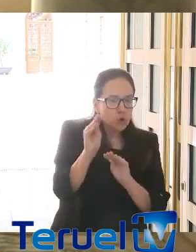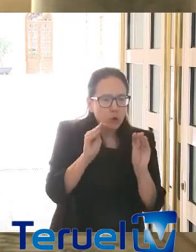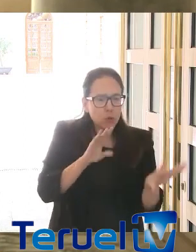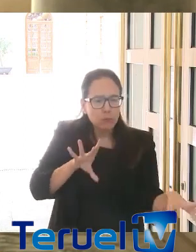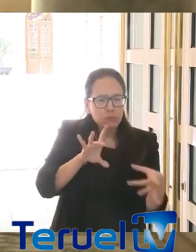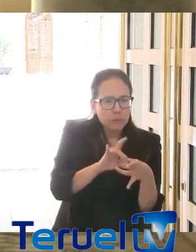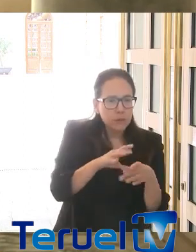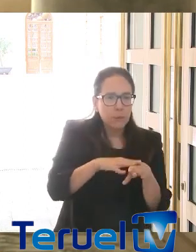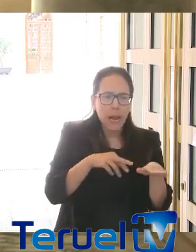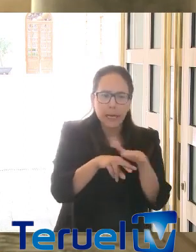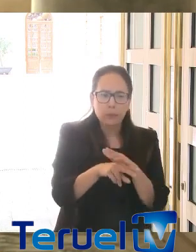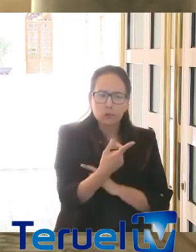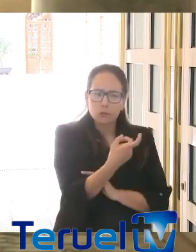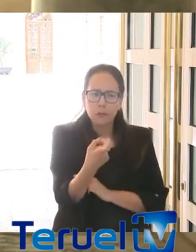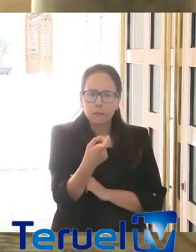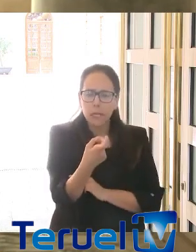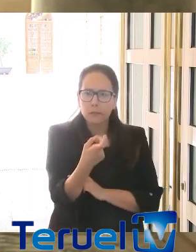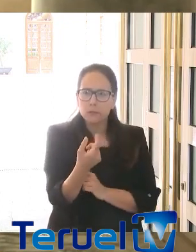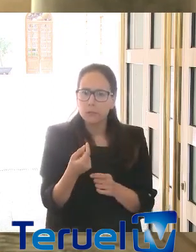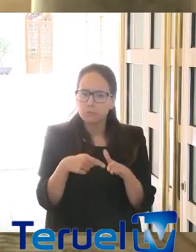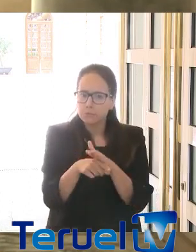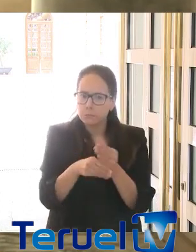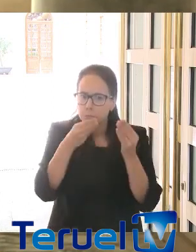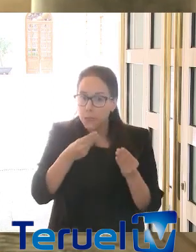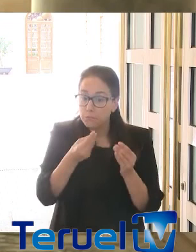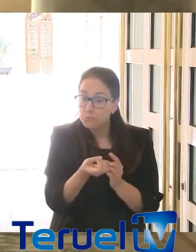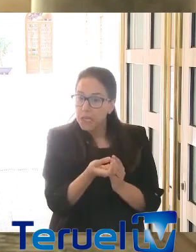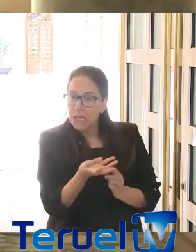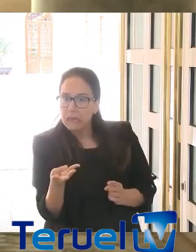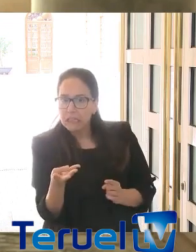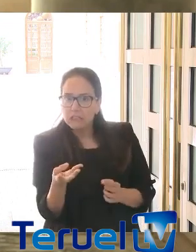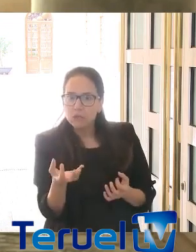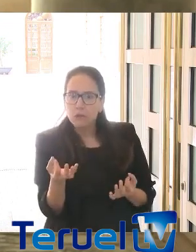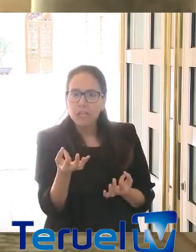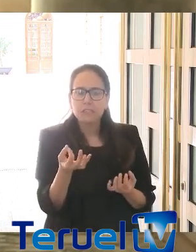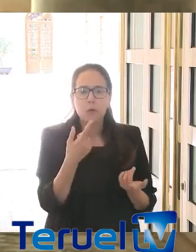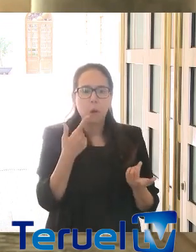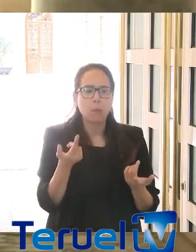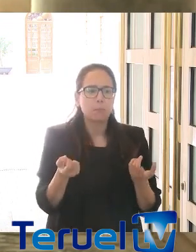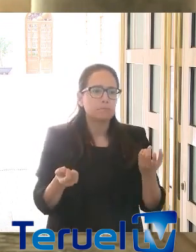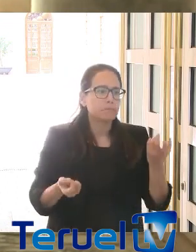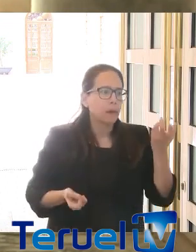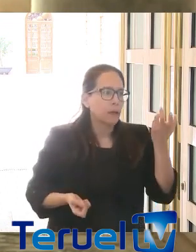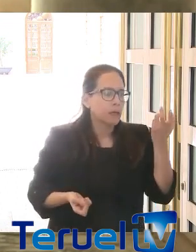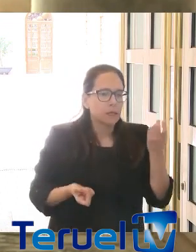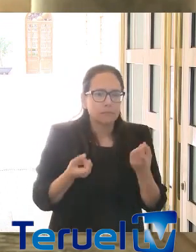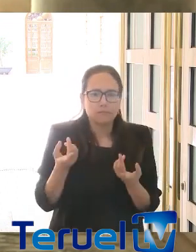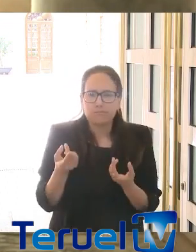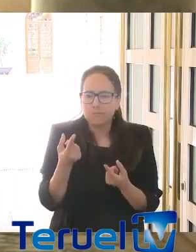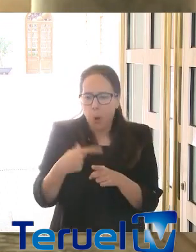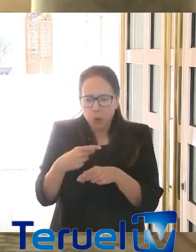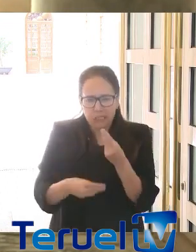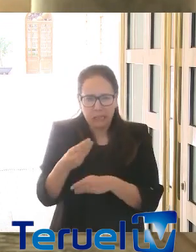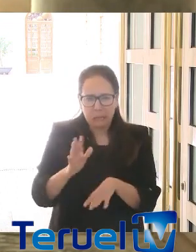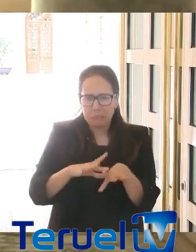los recursos necesarios y arbitrarlos. Todo lo demás, pues será quemar pólvora en salvas y posponer un